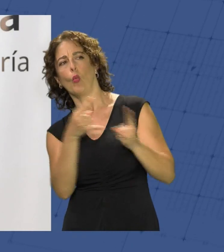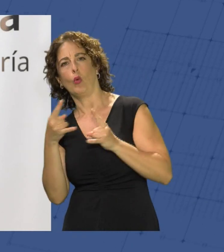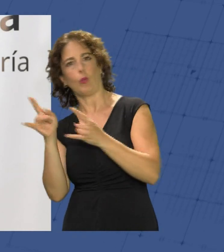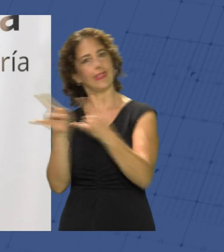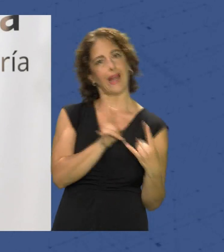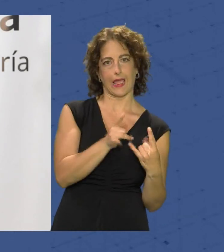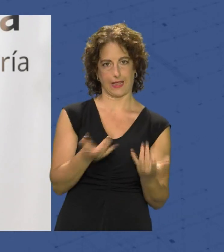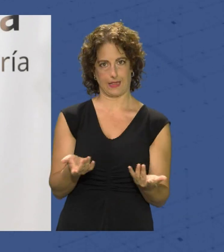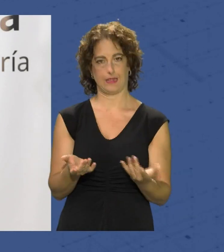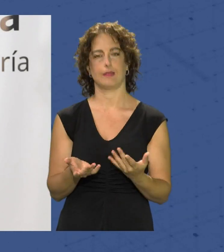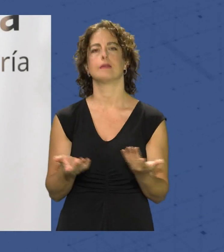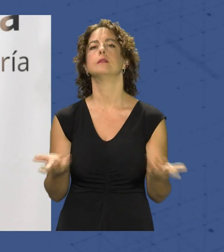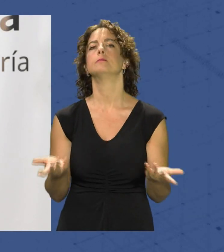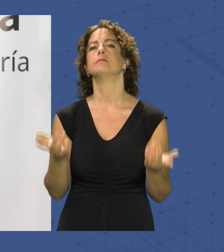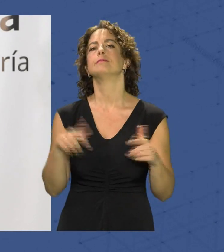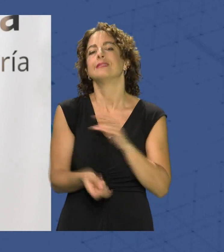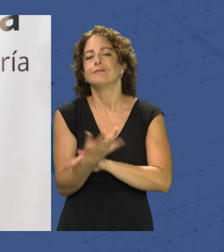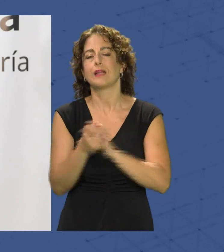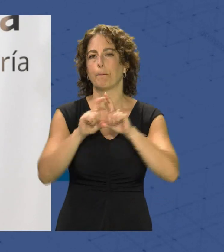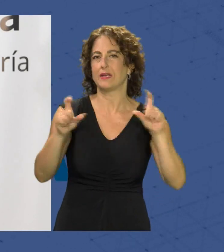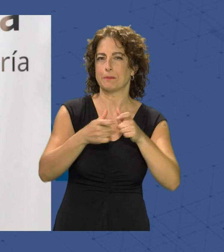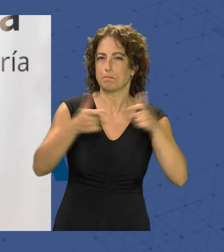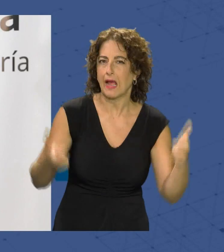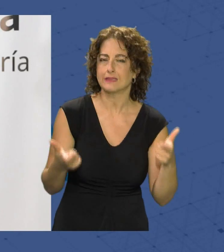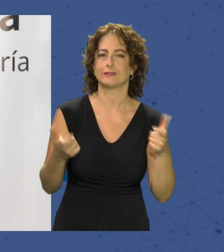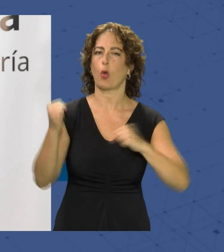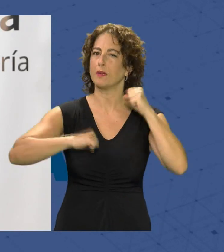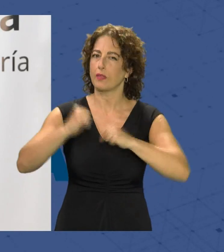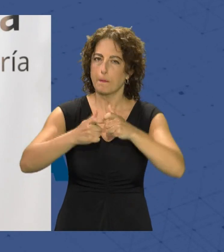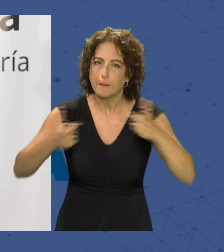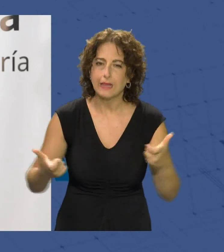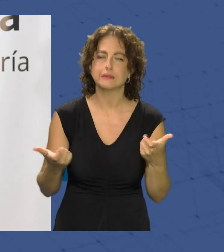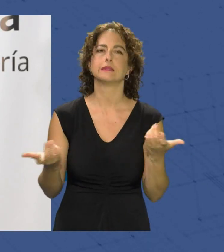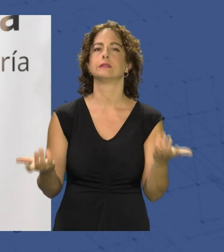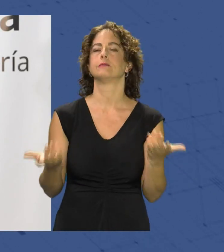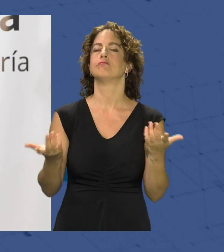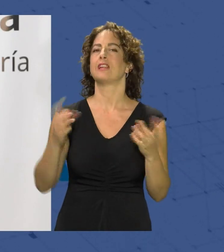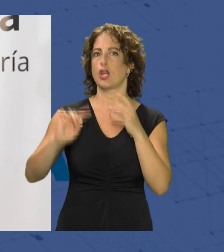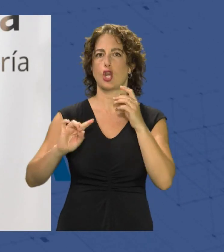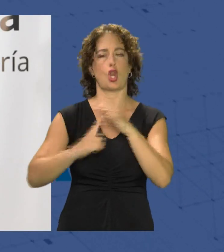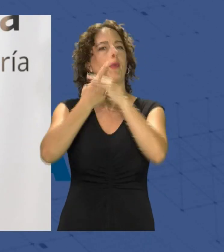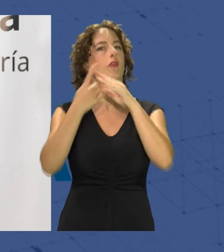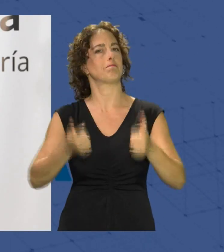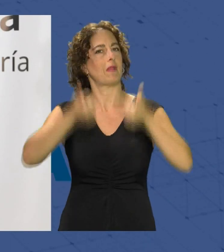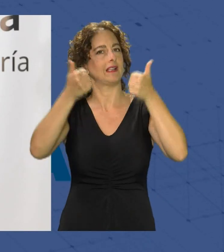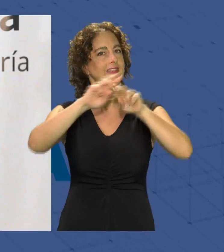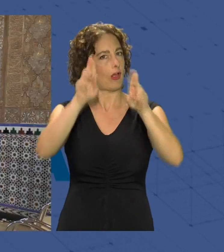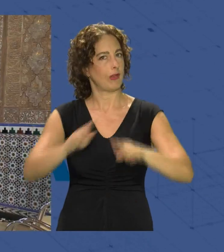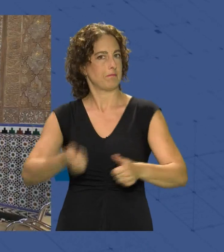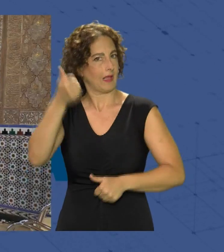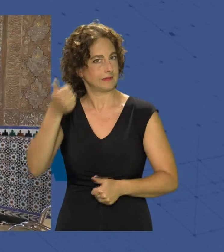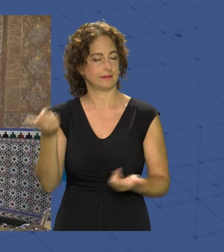en definitiva, hacer más empresas, más competitivas, más innovadoras, más internacionales y más sostenibles.